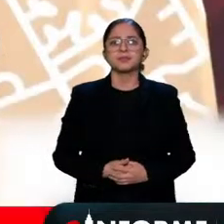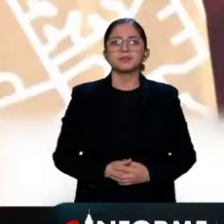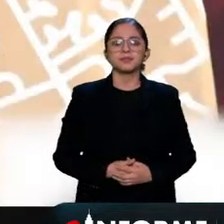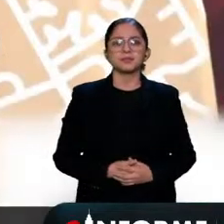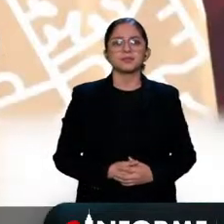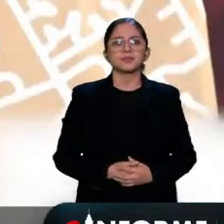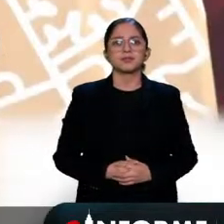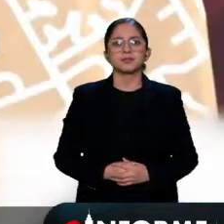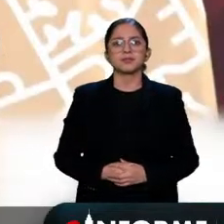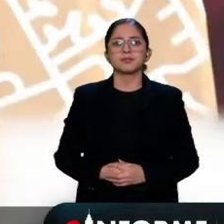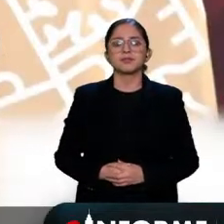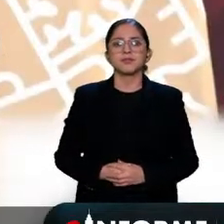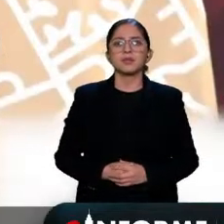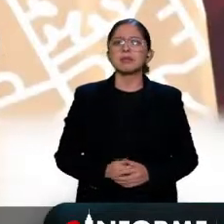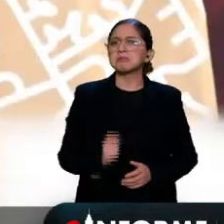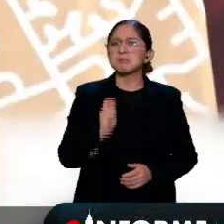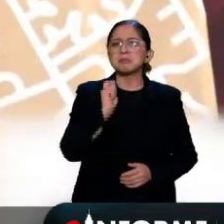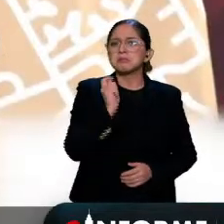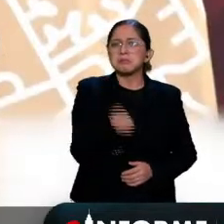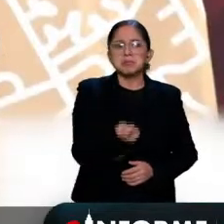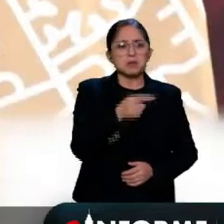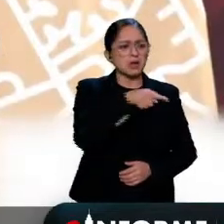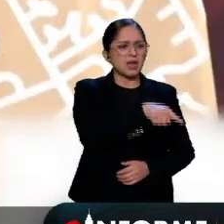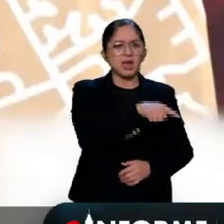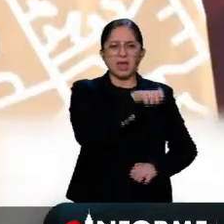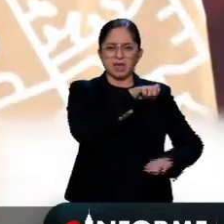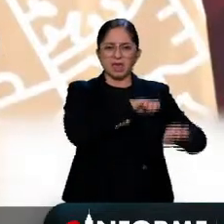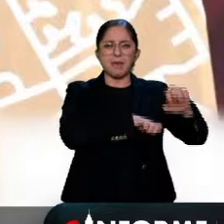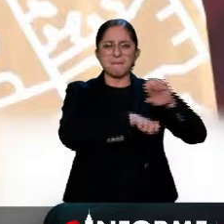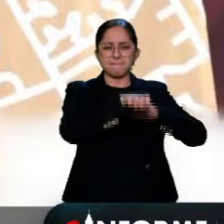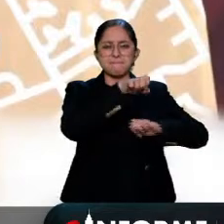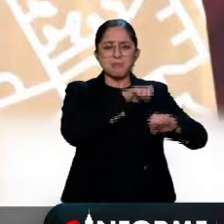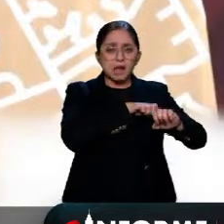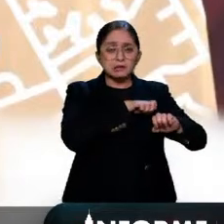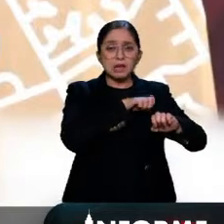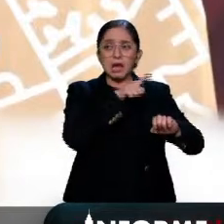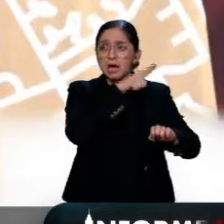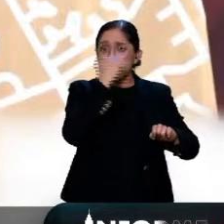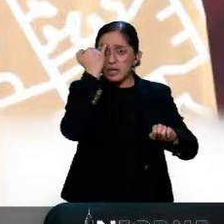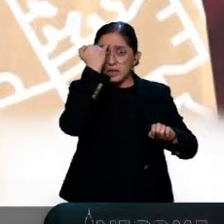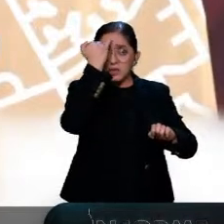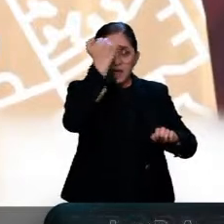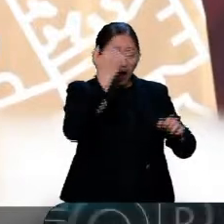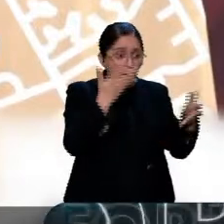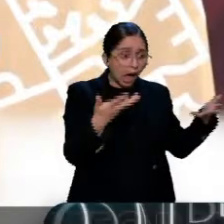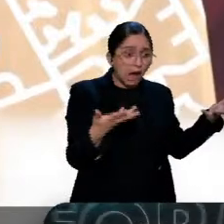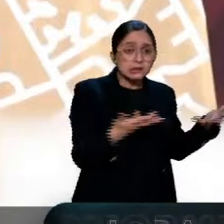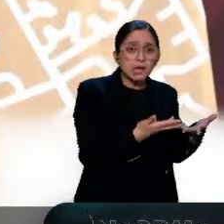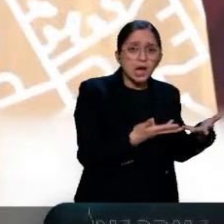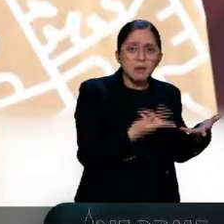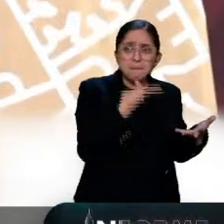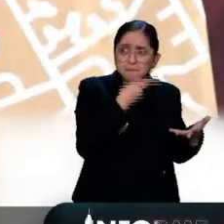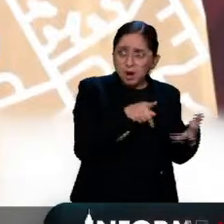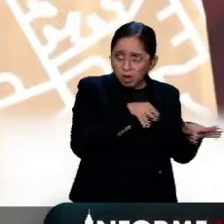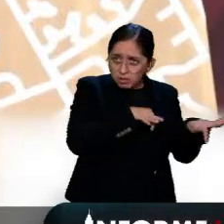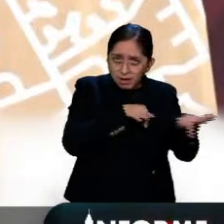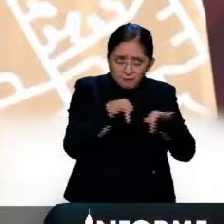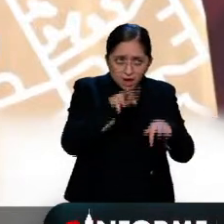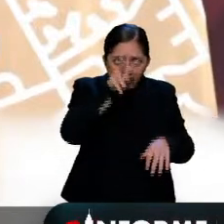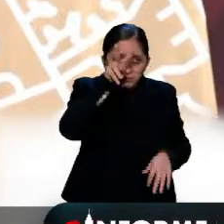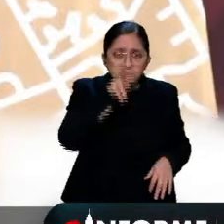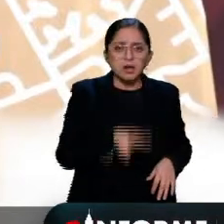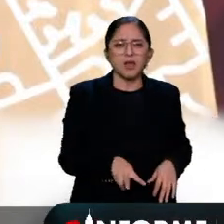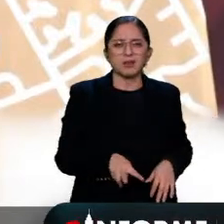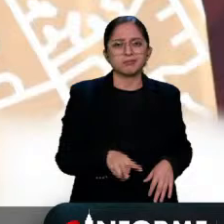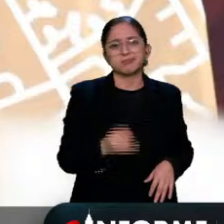¿Qué quiere decir? Que son empresas que se crearon formalmente, pero que en realidad no tienen operaciones y